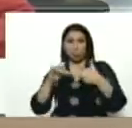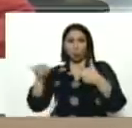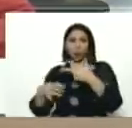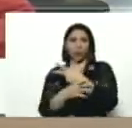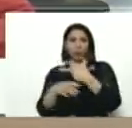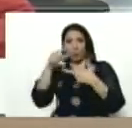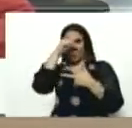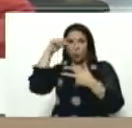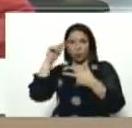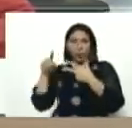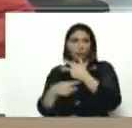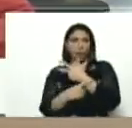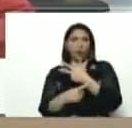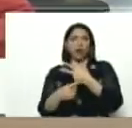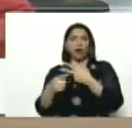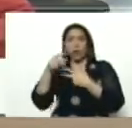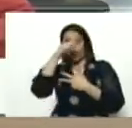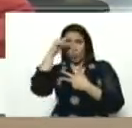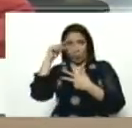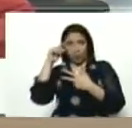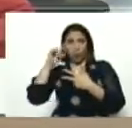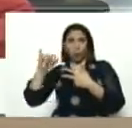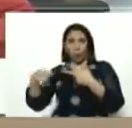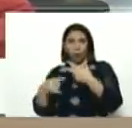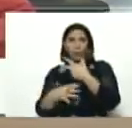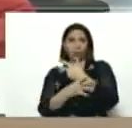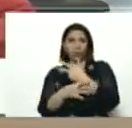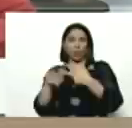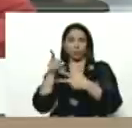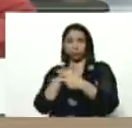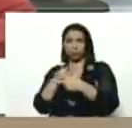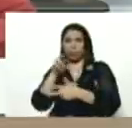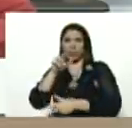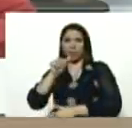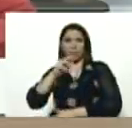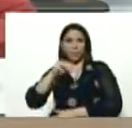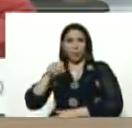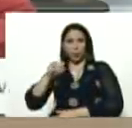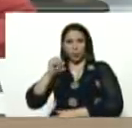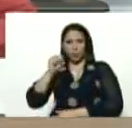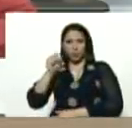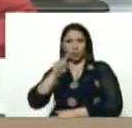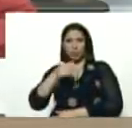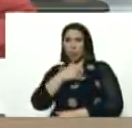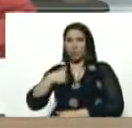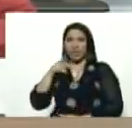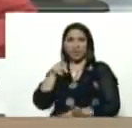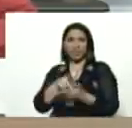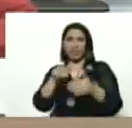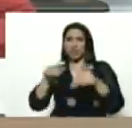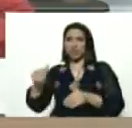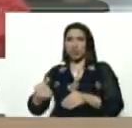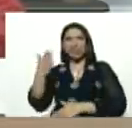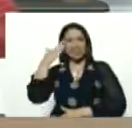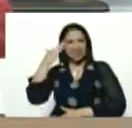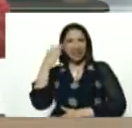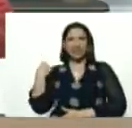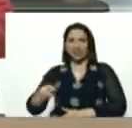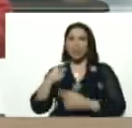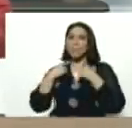no van a las elecciones, la Asamblea Nacional, porque sabe, que las tienen perdidas, se las ganamos de calle, no tienen pueblo,